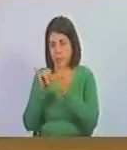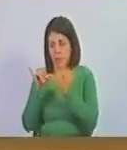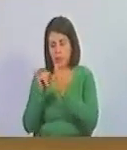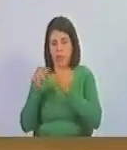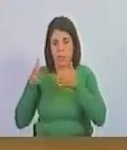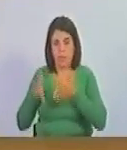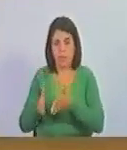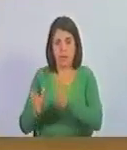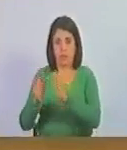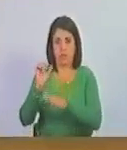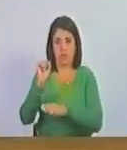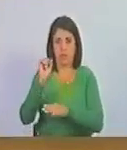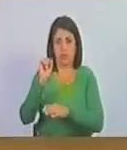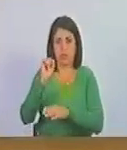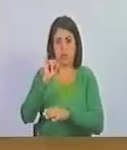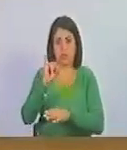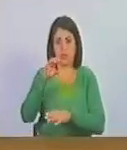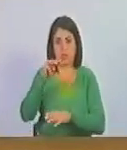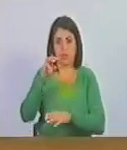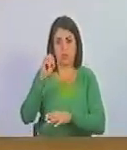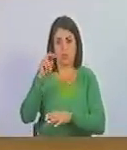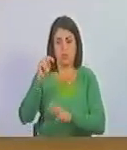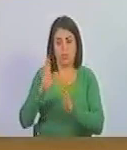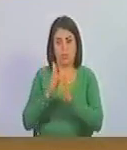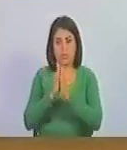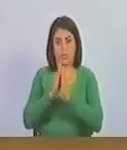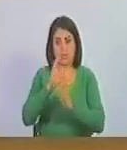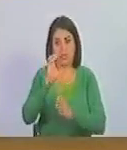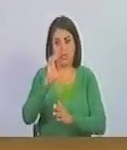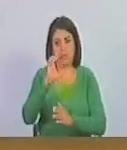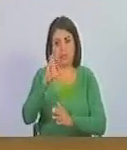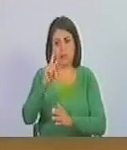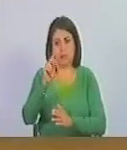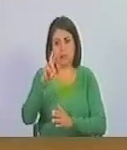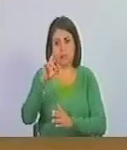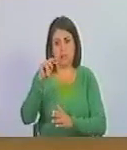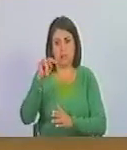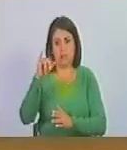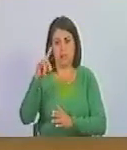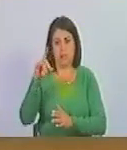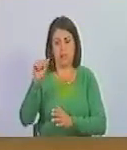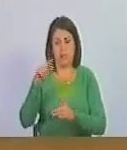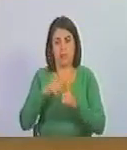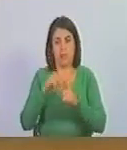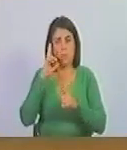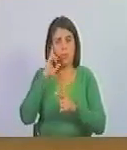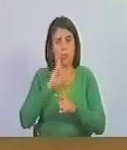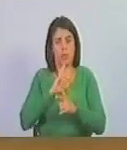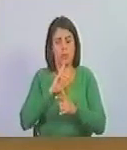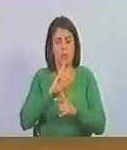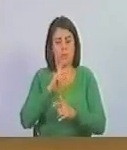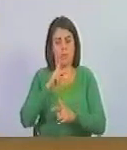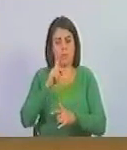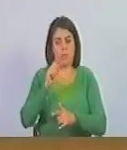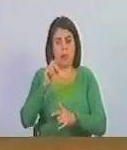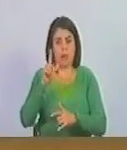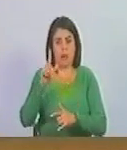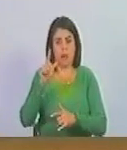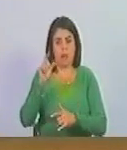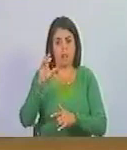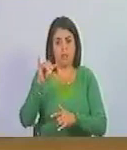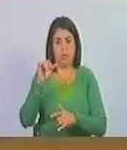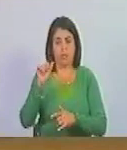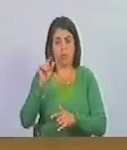Simón de la Santísima Trinidad Bolivar y Palacio de Plano. Un hombre